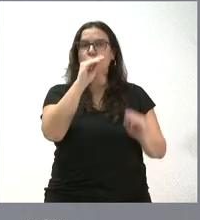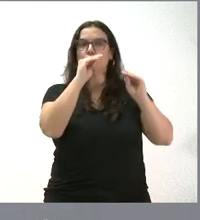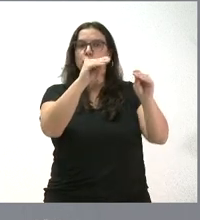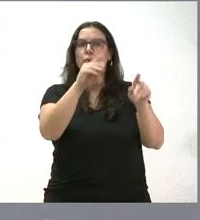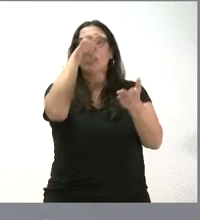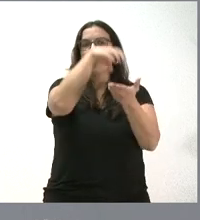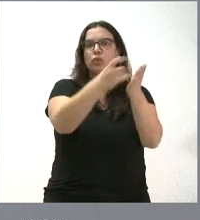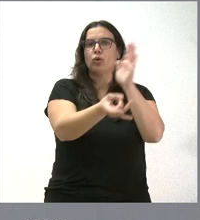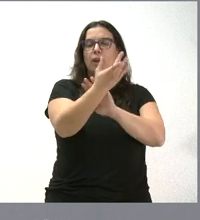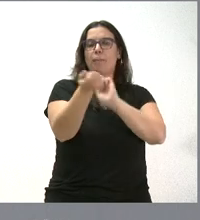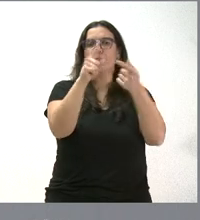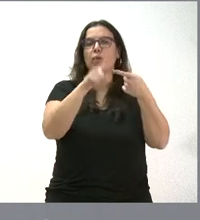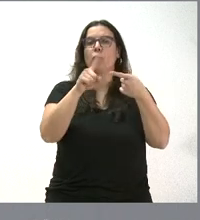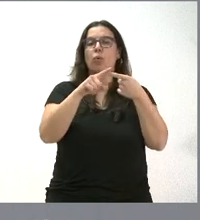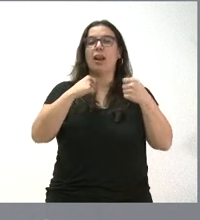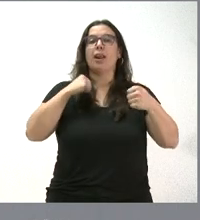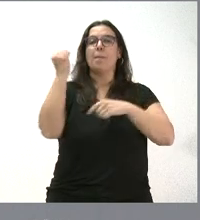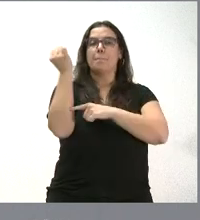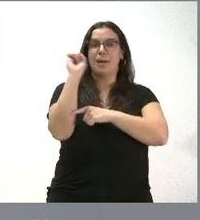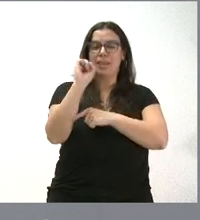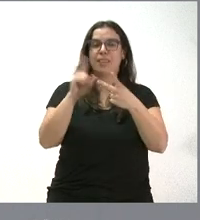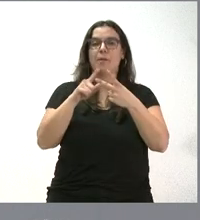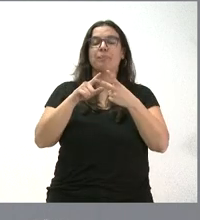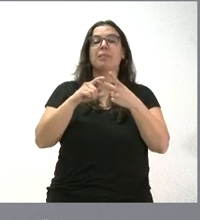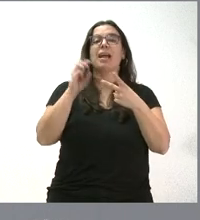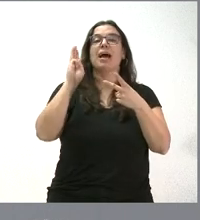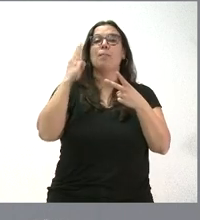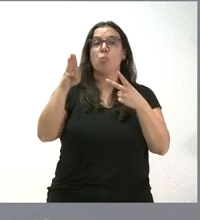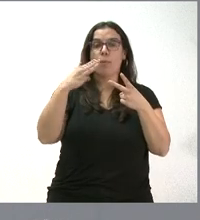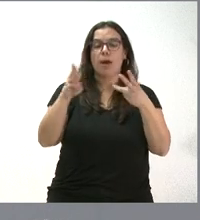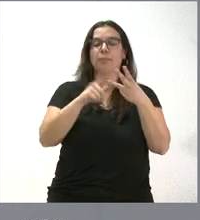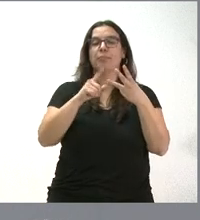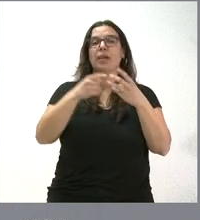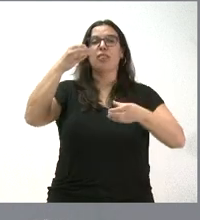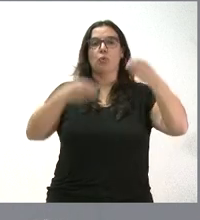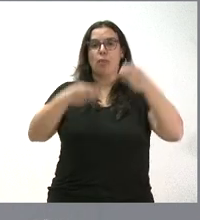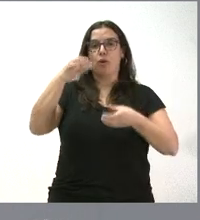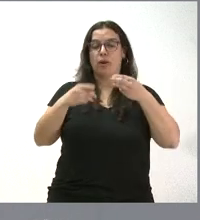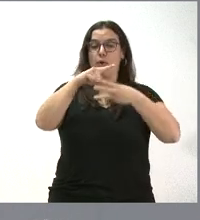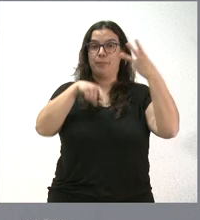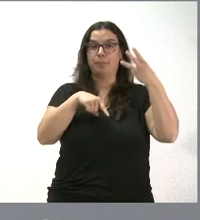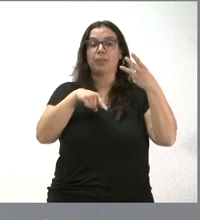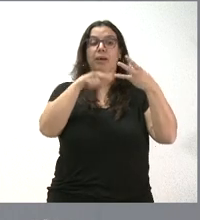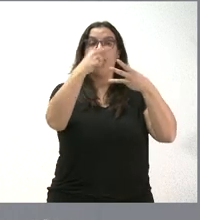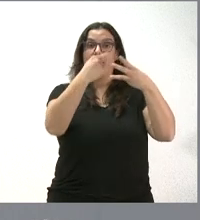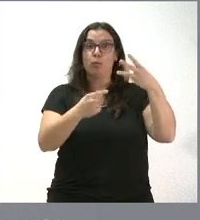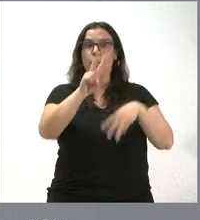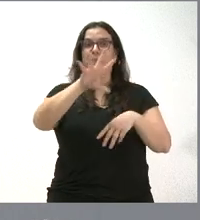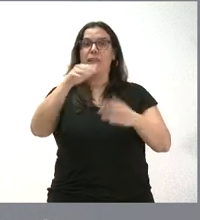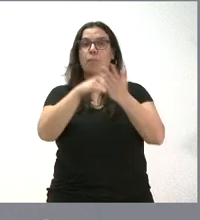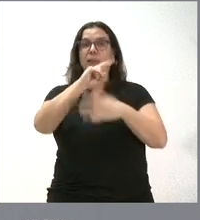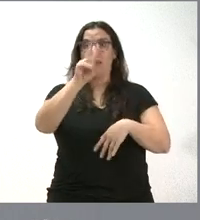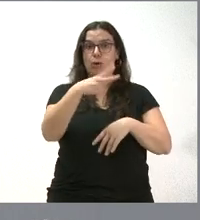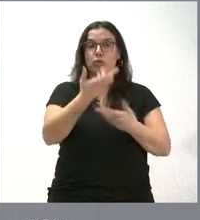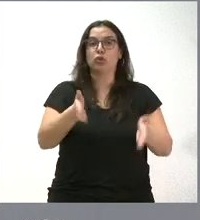características, que son las localidades de La Bañeza, Puebla de Sanabria y Ciudad Rodrigo. Eran 25.000 euros para cada municipio, total 75.000.